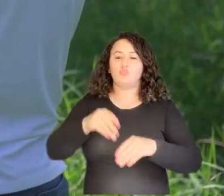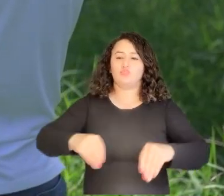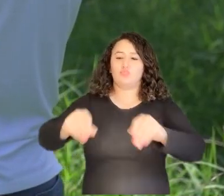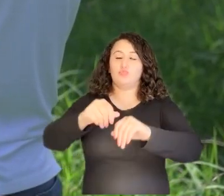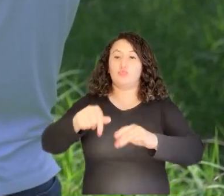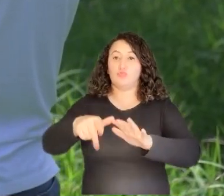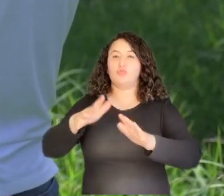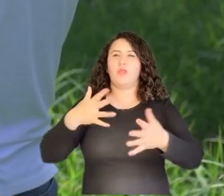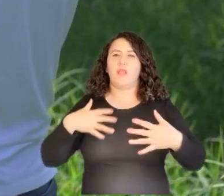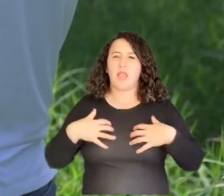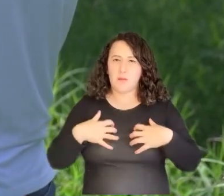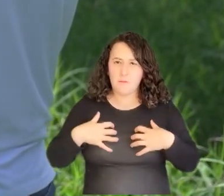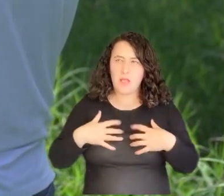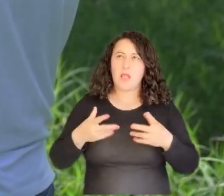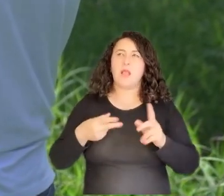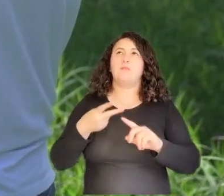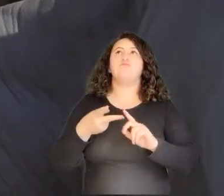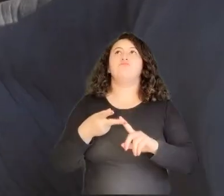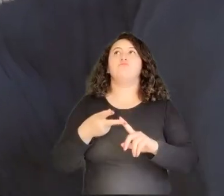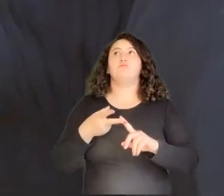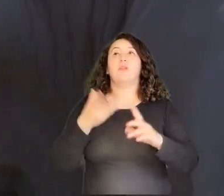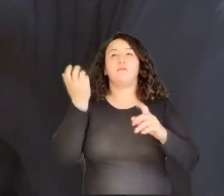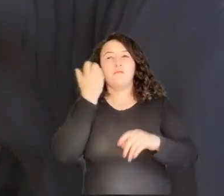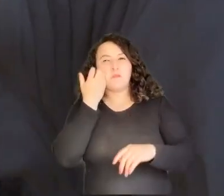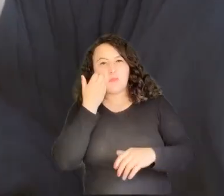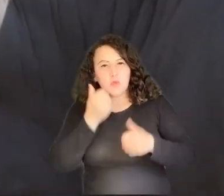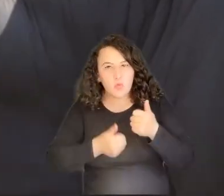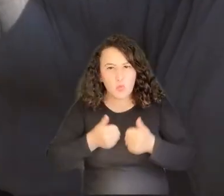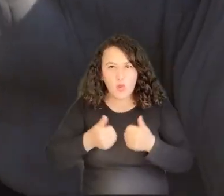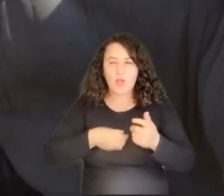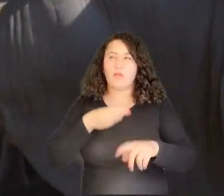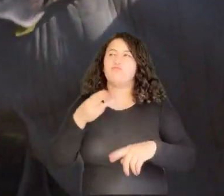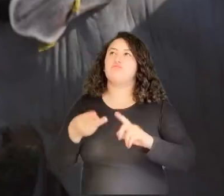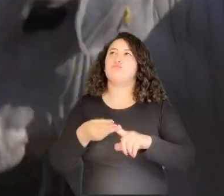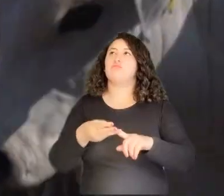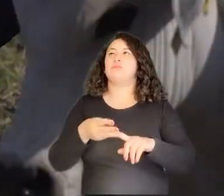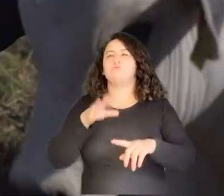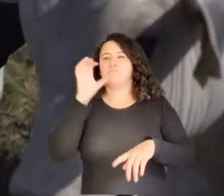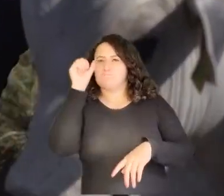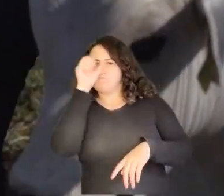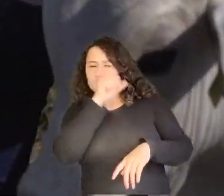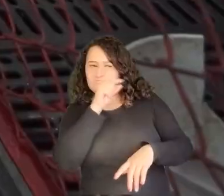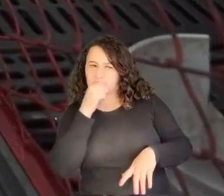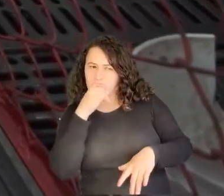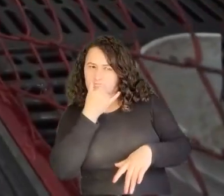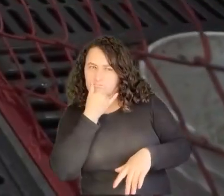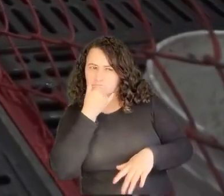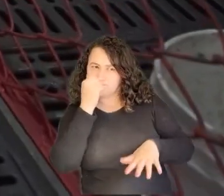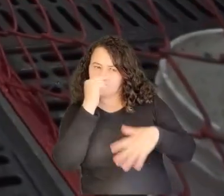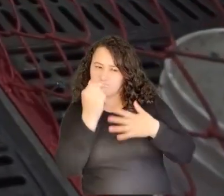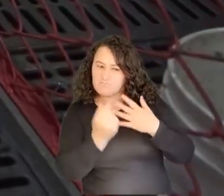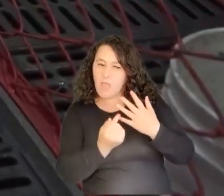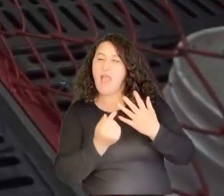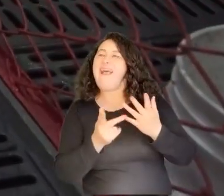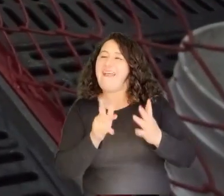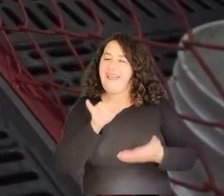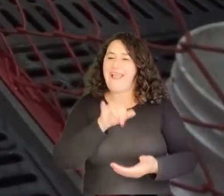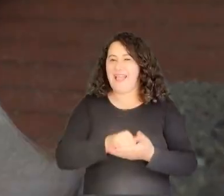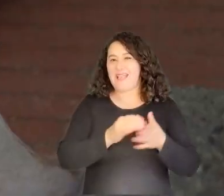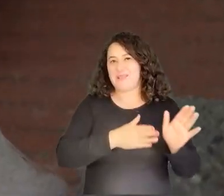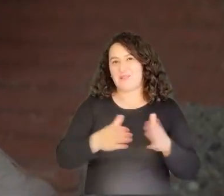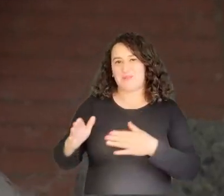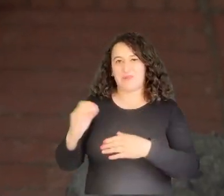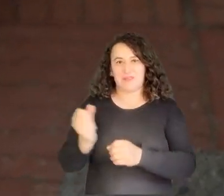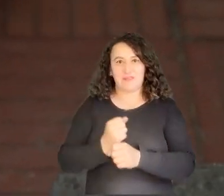están esos animales, qué enfermedades se han presentado, qué sinología tienen. Y ahí vamos generando nuestro plan de